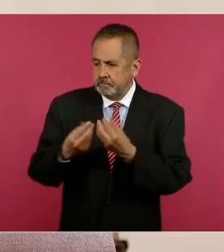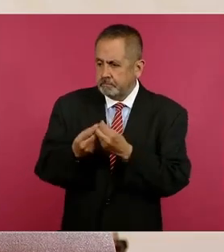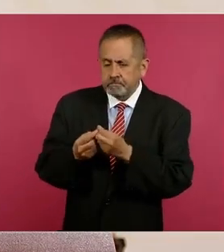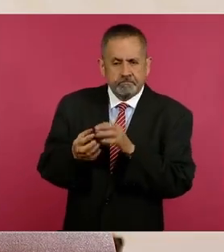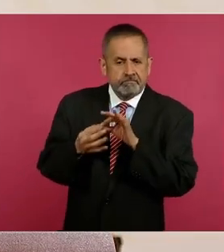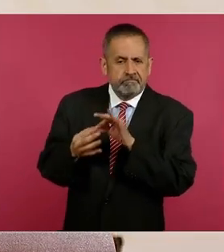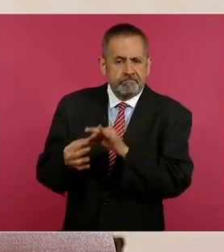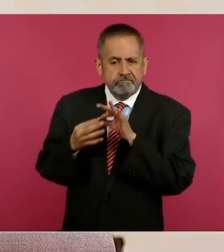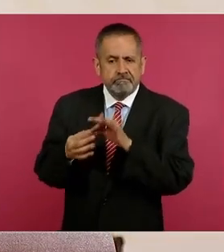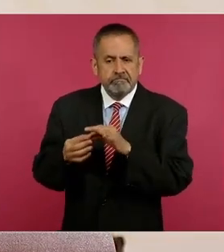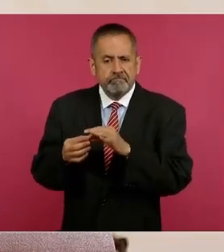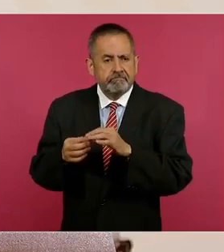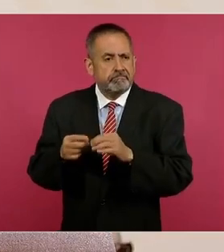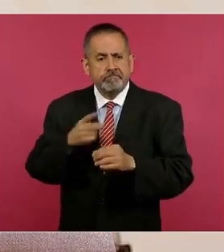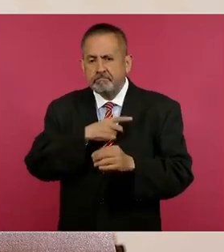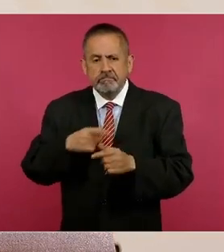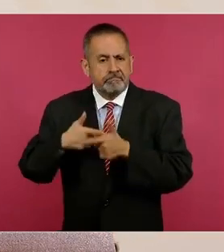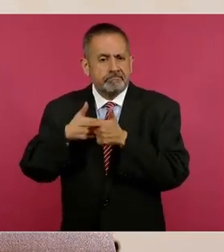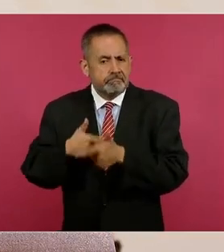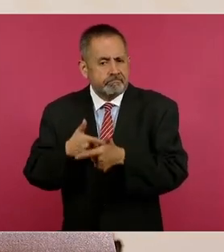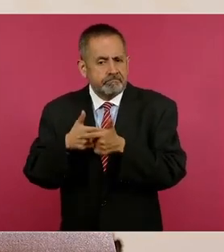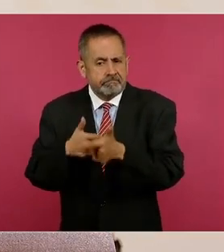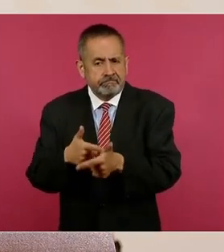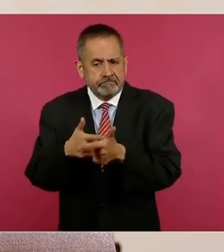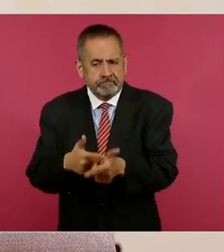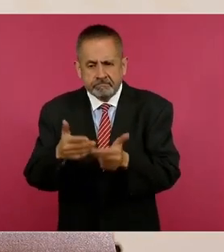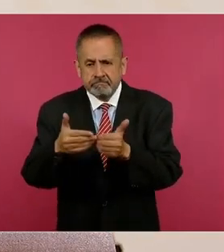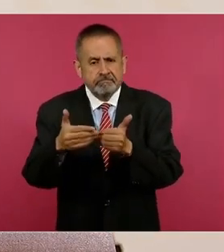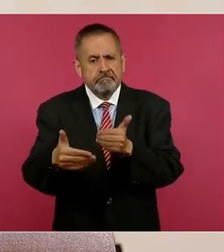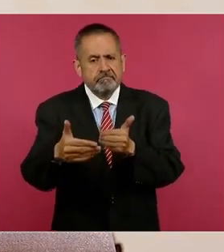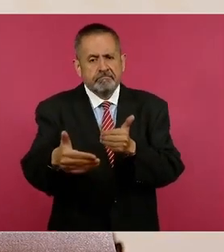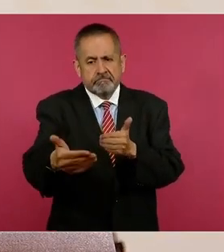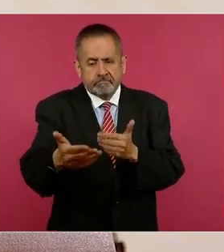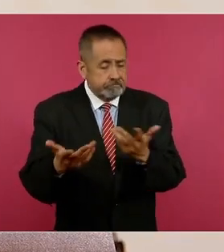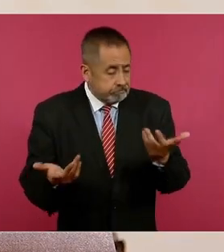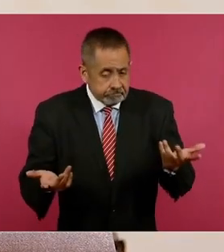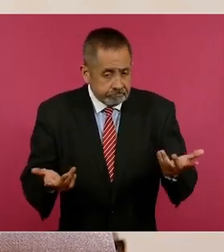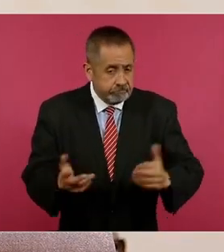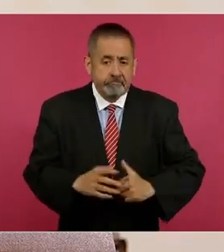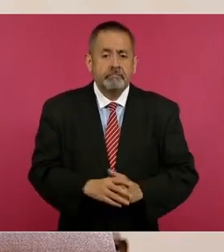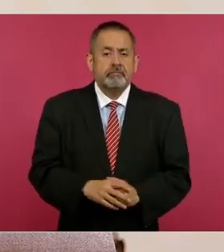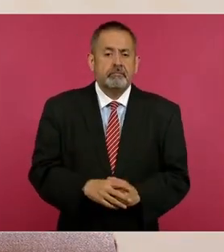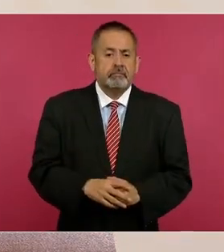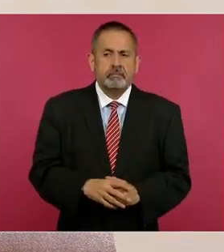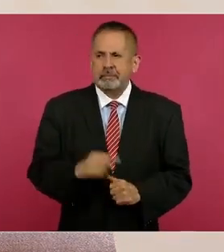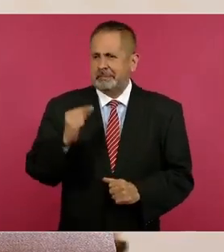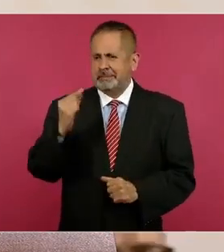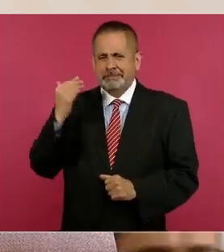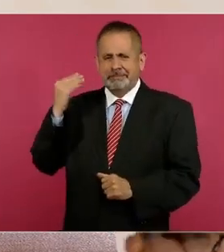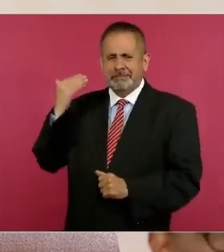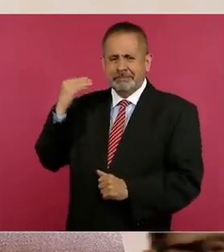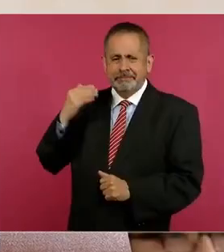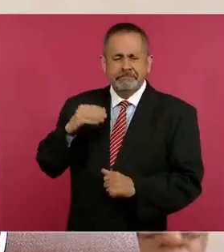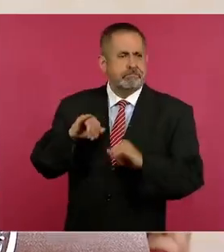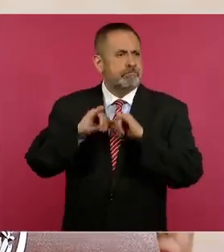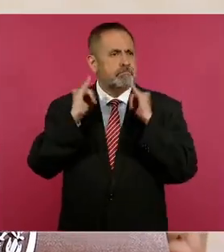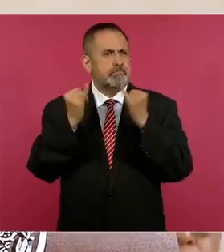y es en todos los ámbitos. Esto lo acabamos de definir en una reunión que tuvimos,